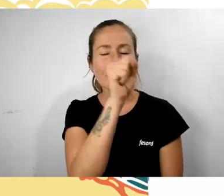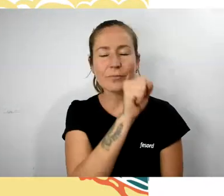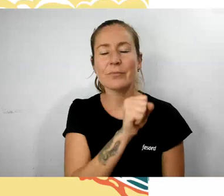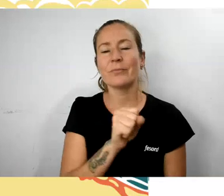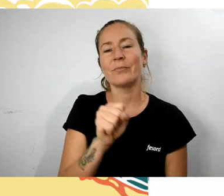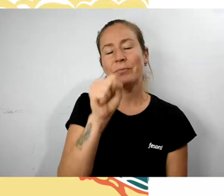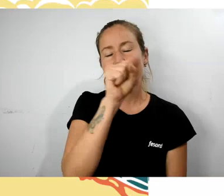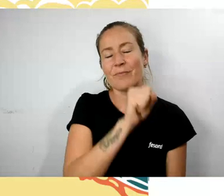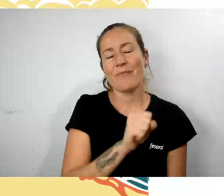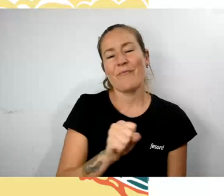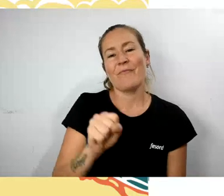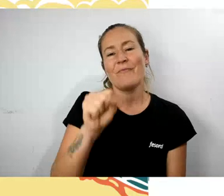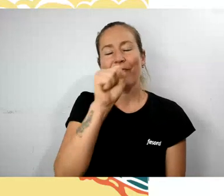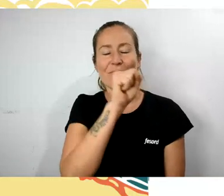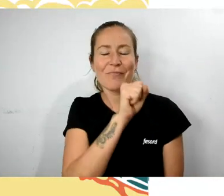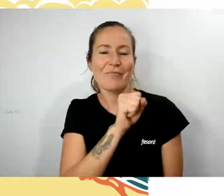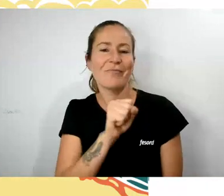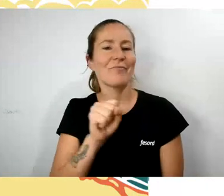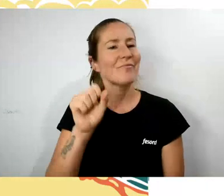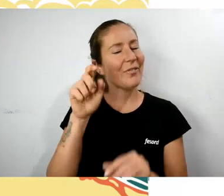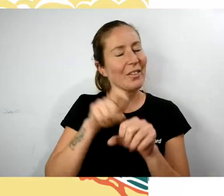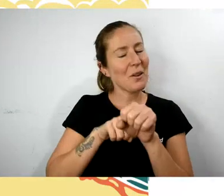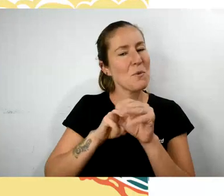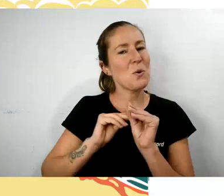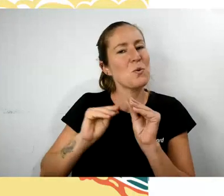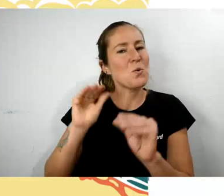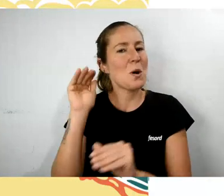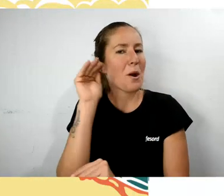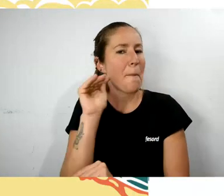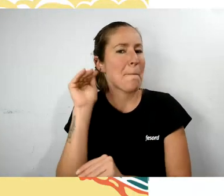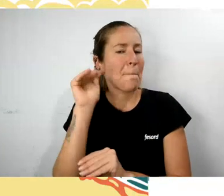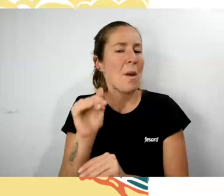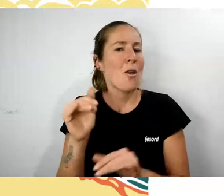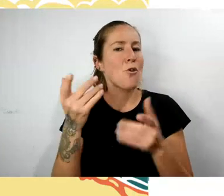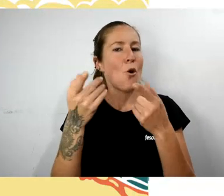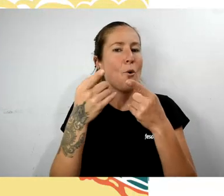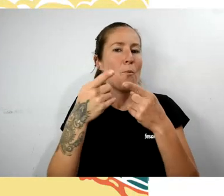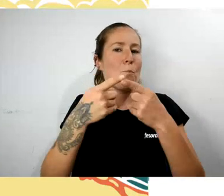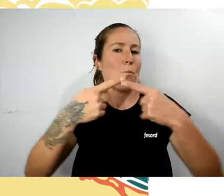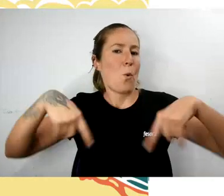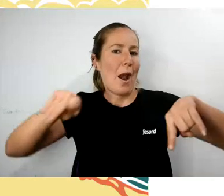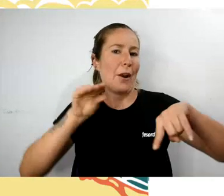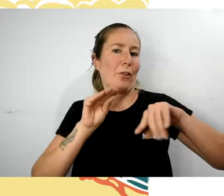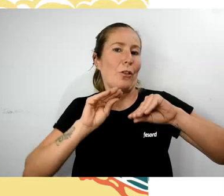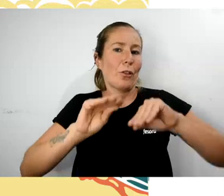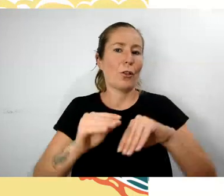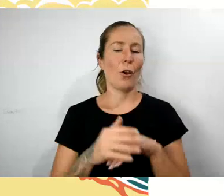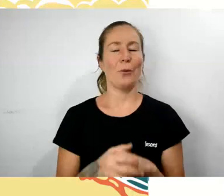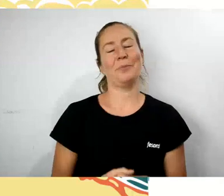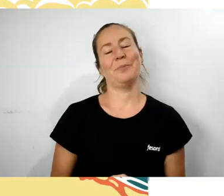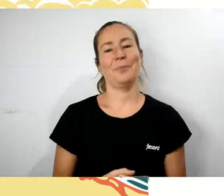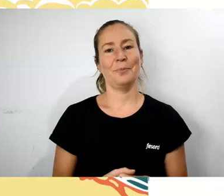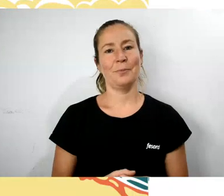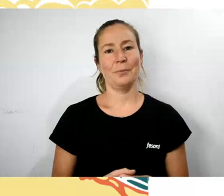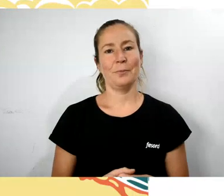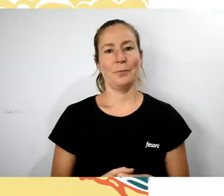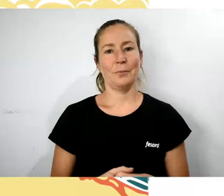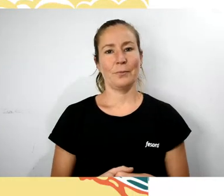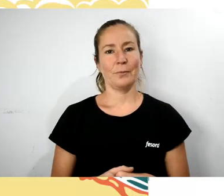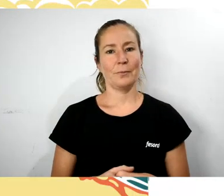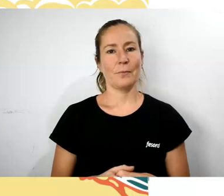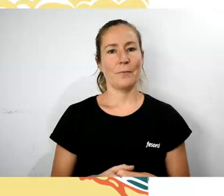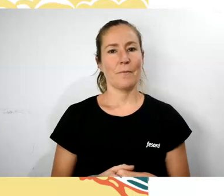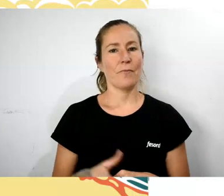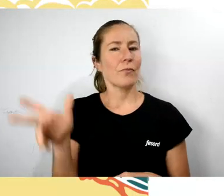daban forma a laudes y barcas